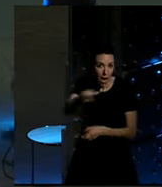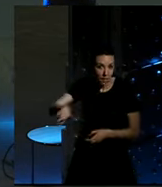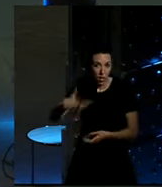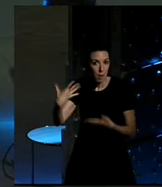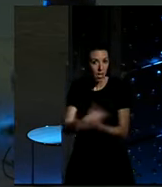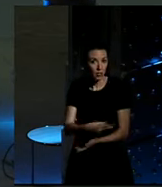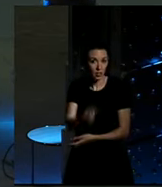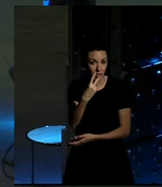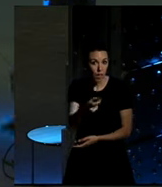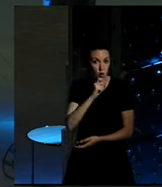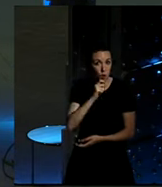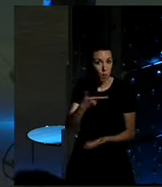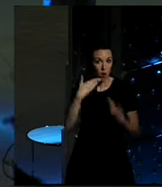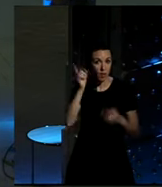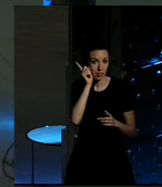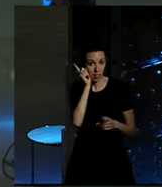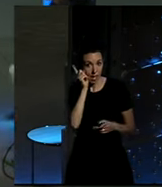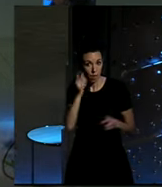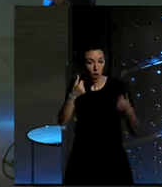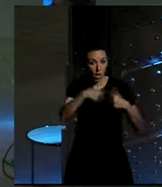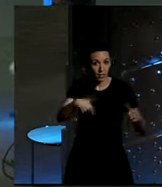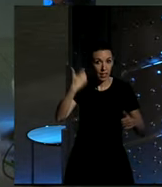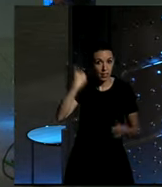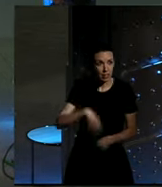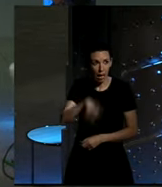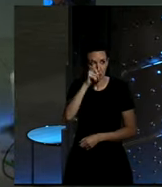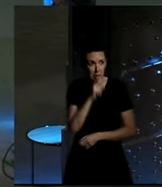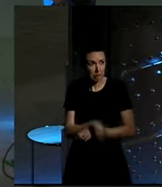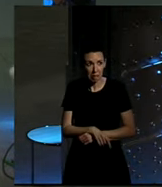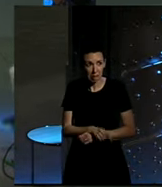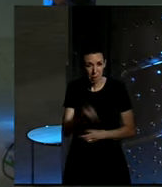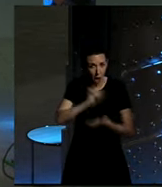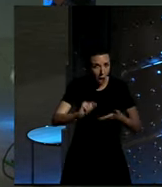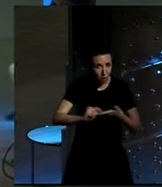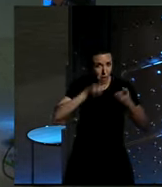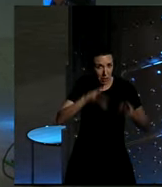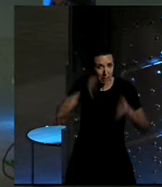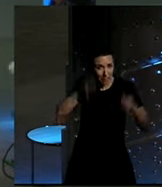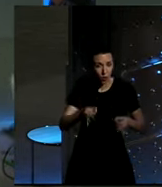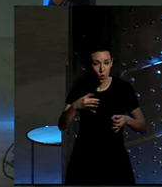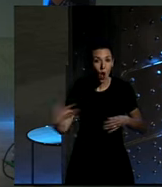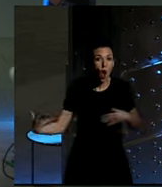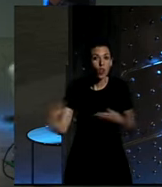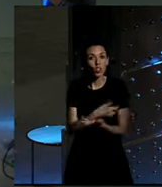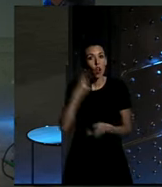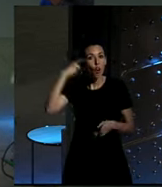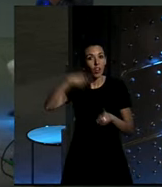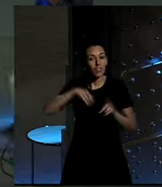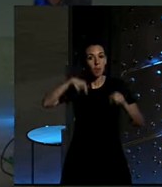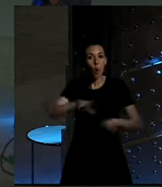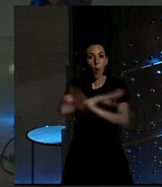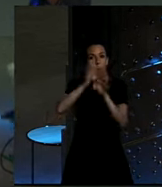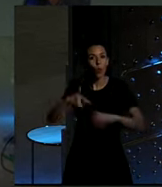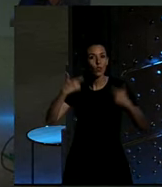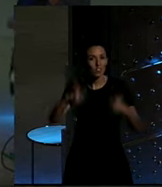vosotros a través del teléfono, con las etiquetas, ya no están. Y no me las sé de memoria, pero habéis tomado nota de todo, seguro. Para convertir ya esta última